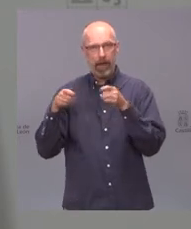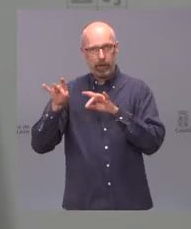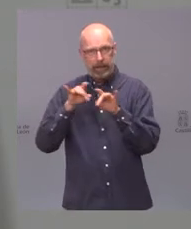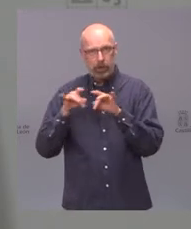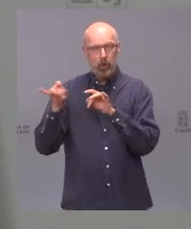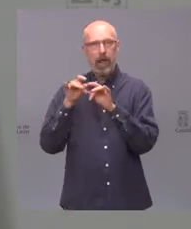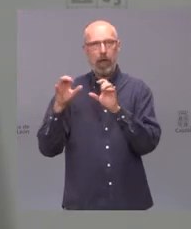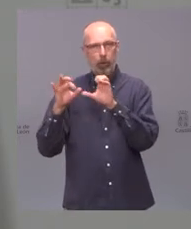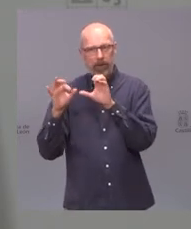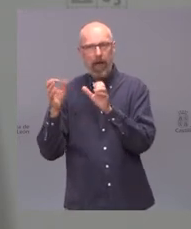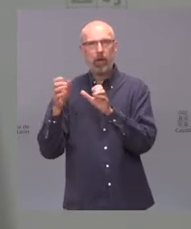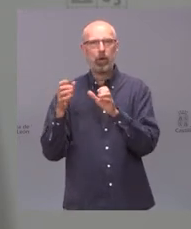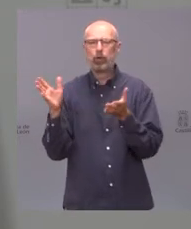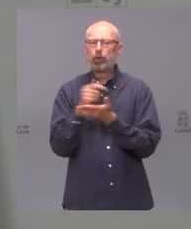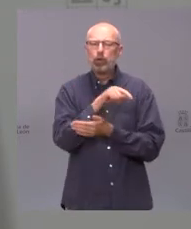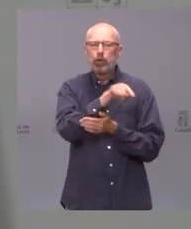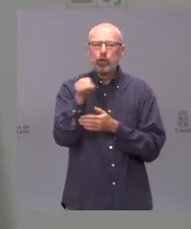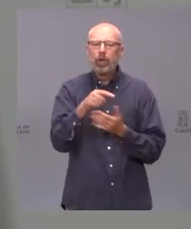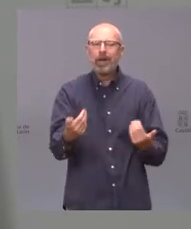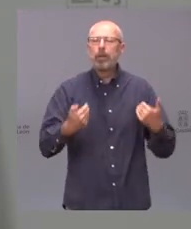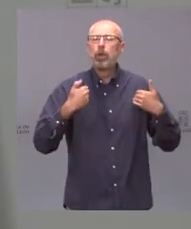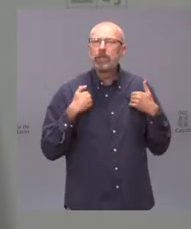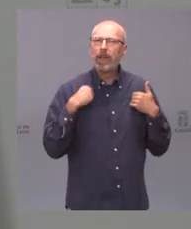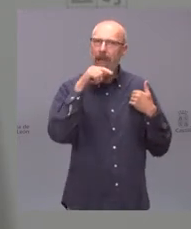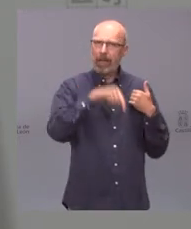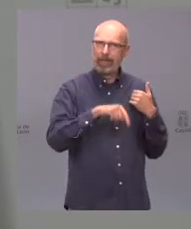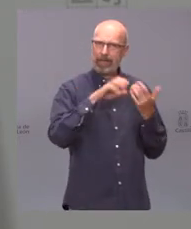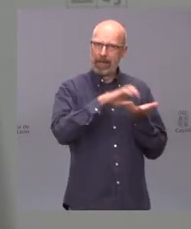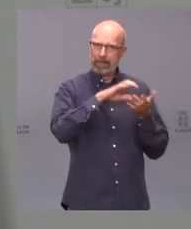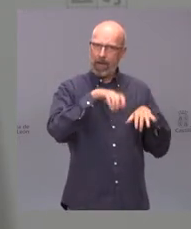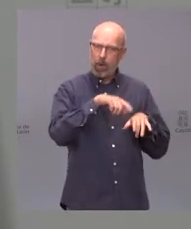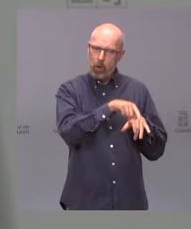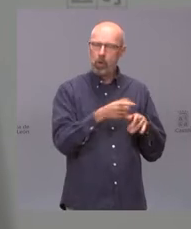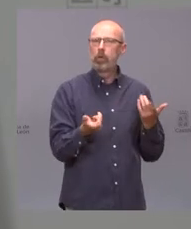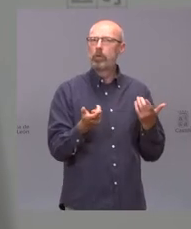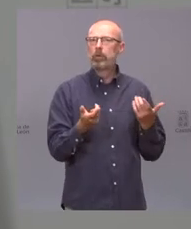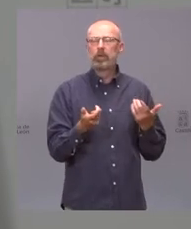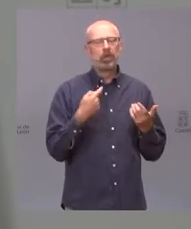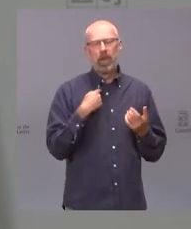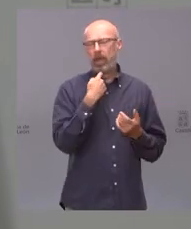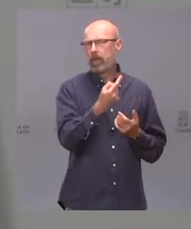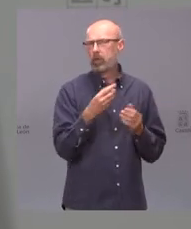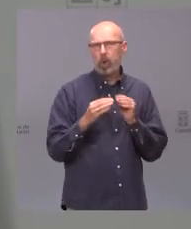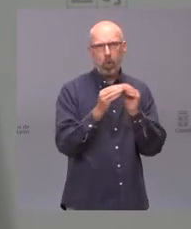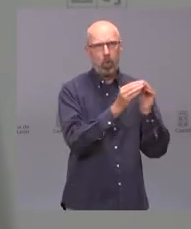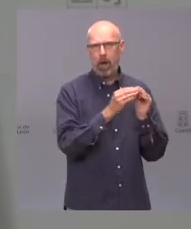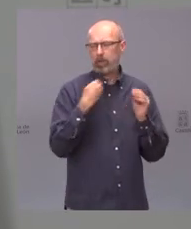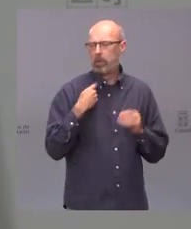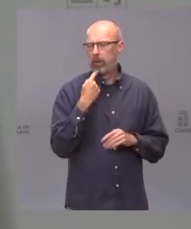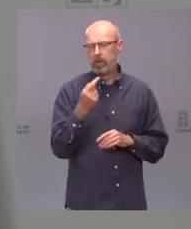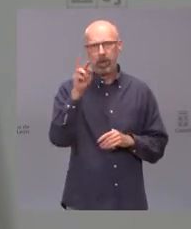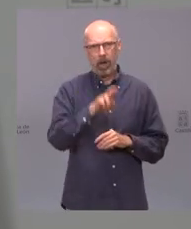los que tenemos responsabilidades en el Partido Popular de Castilla y León hemos insistido una y otra vez de manera